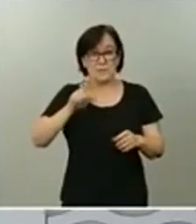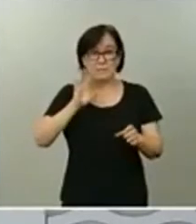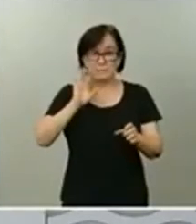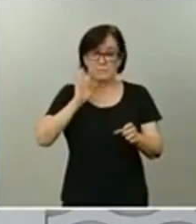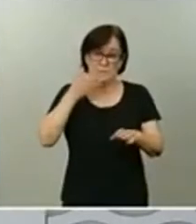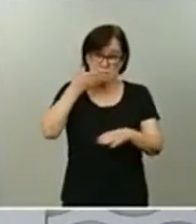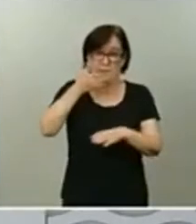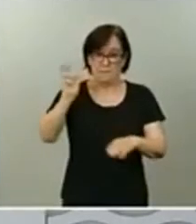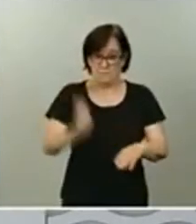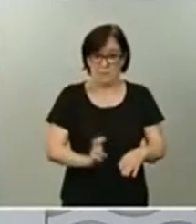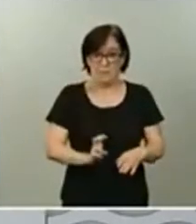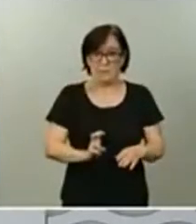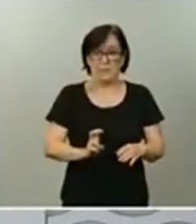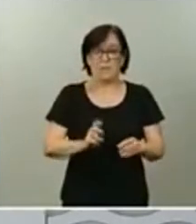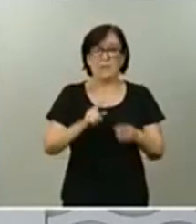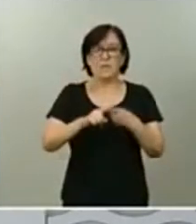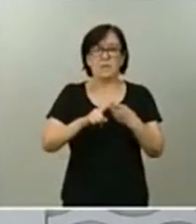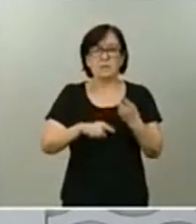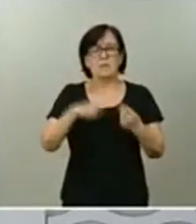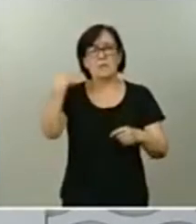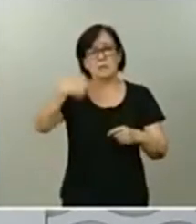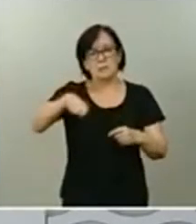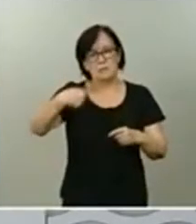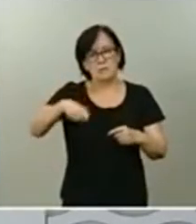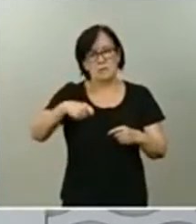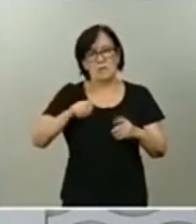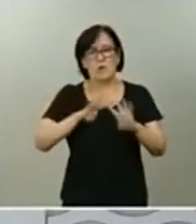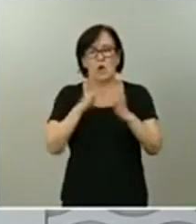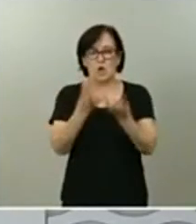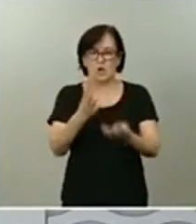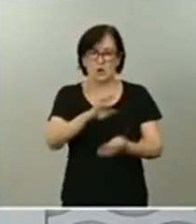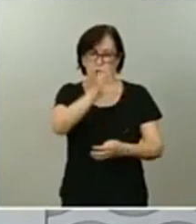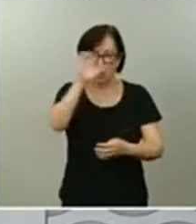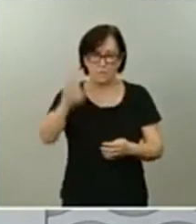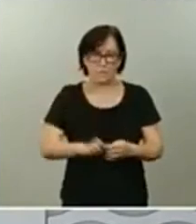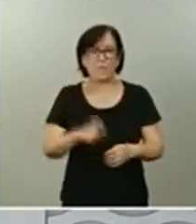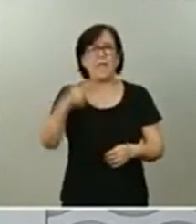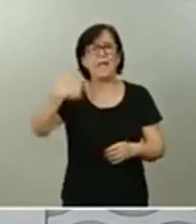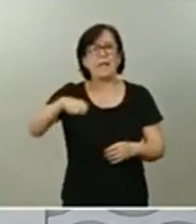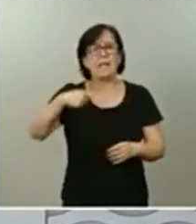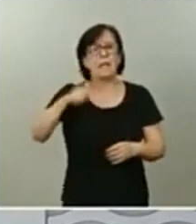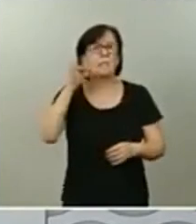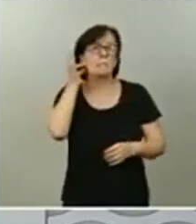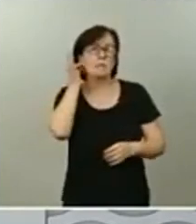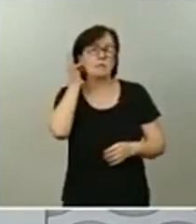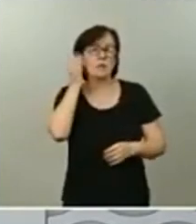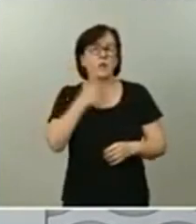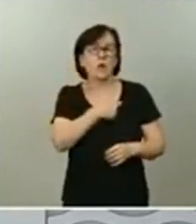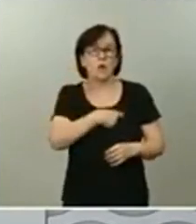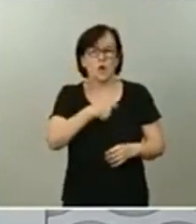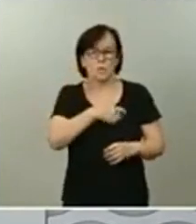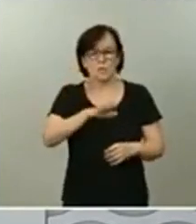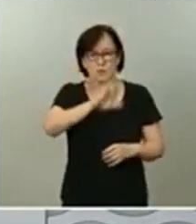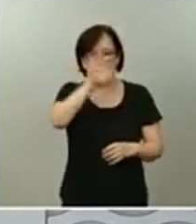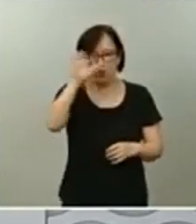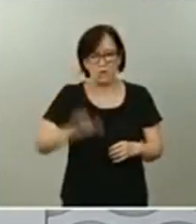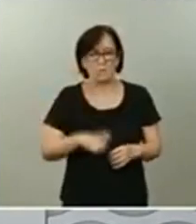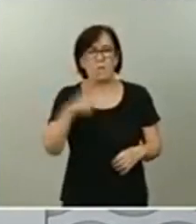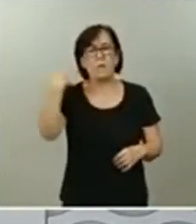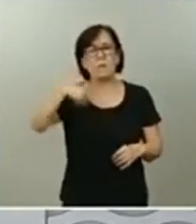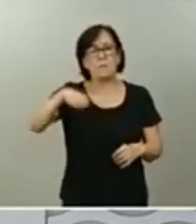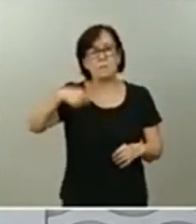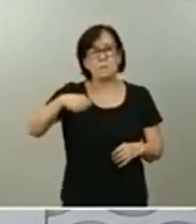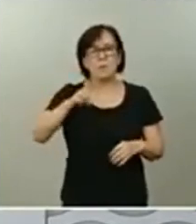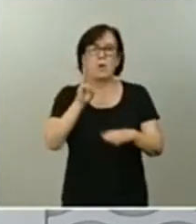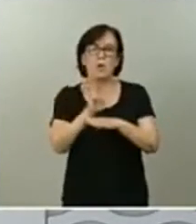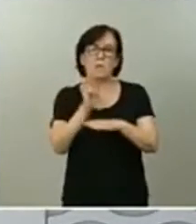asistan, se encuentra el presidente del Consejo Europeo, la presidenta de la Comisión Europea, el presidente del Parlamento